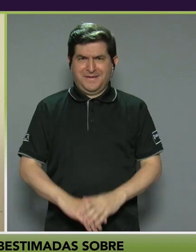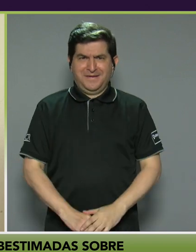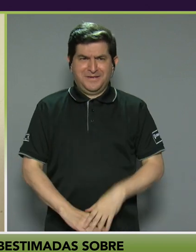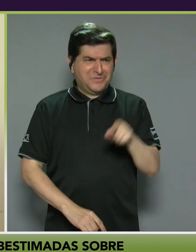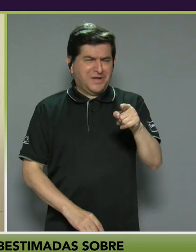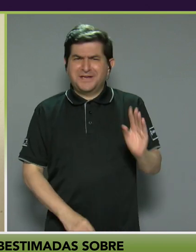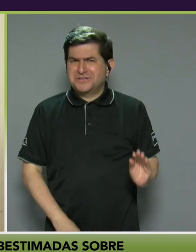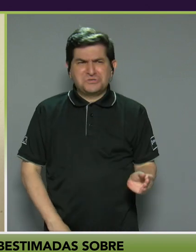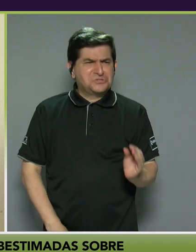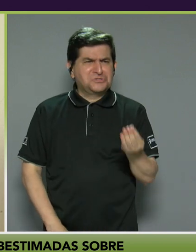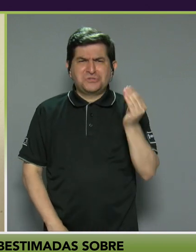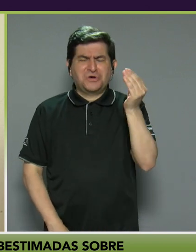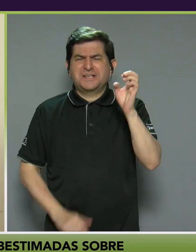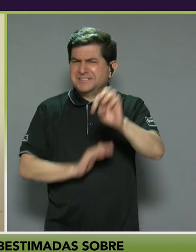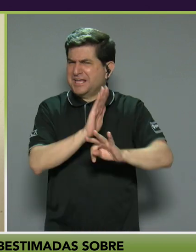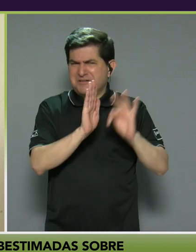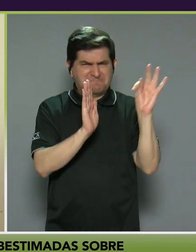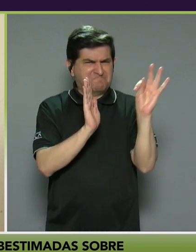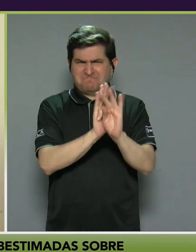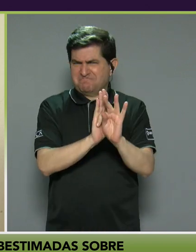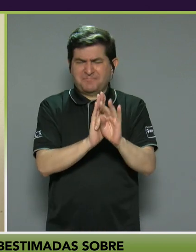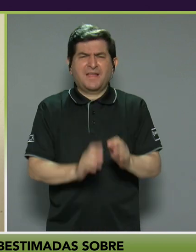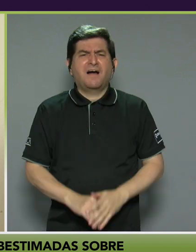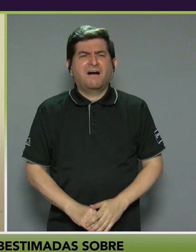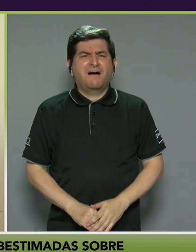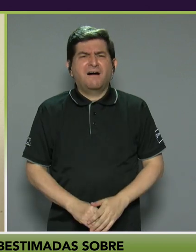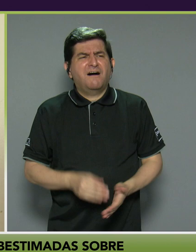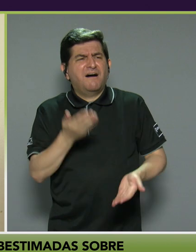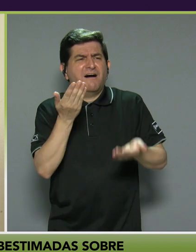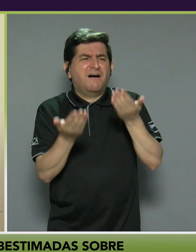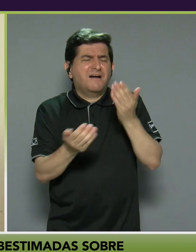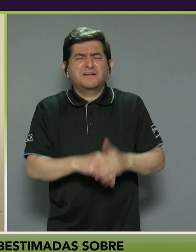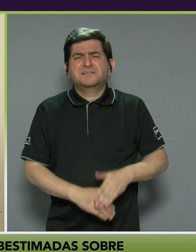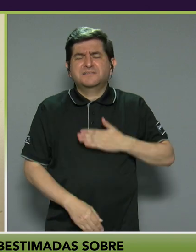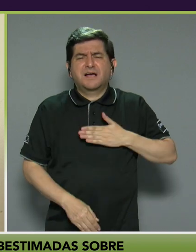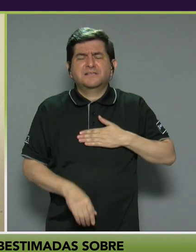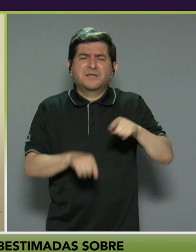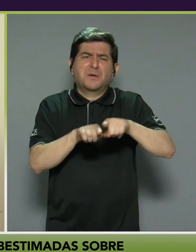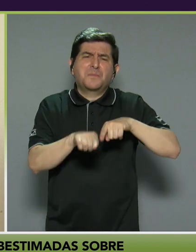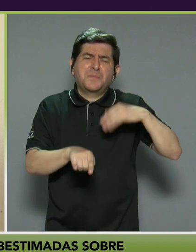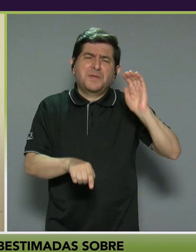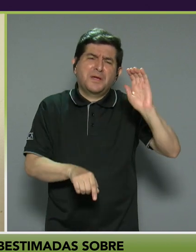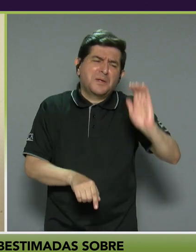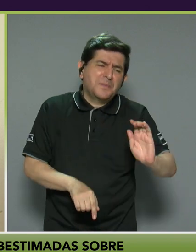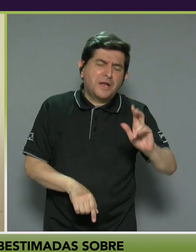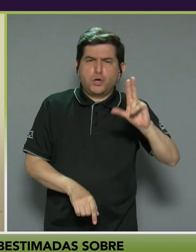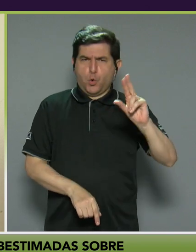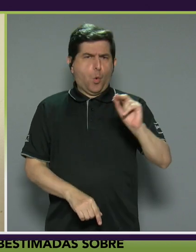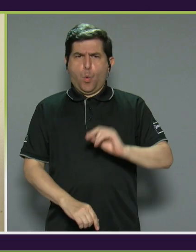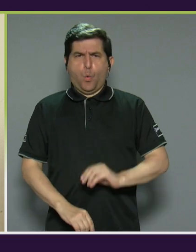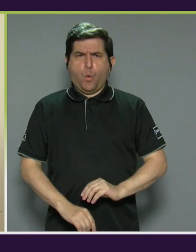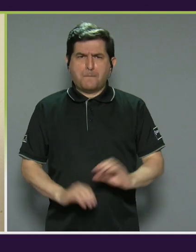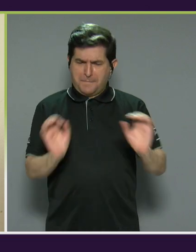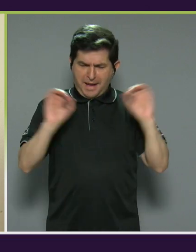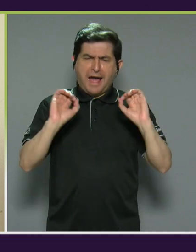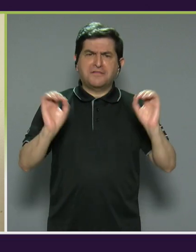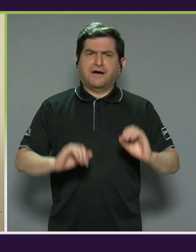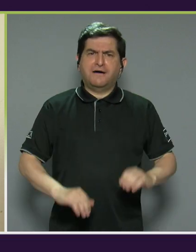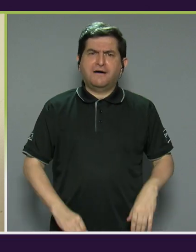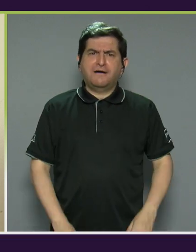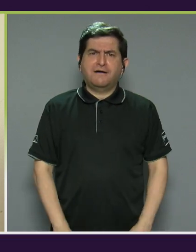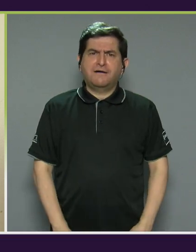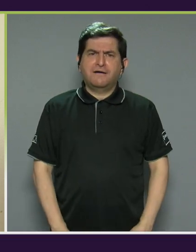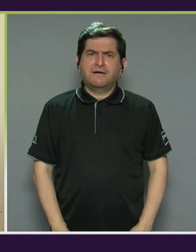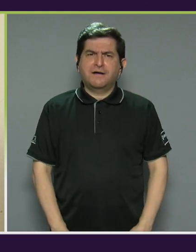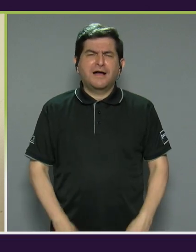crecieron con ese estereotipo de que, ay, que como mi hermanito, para nada, para nada, para nada. Yo pienso